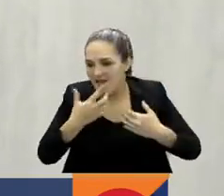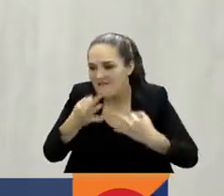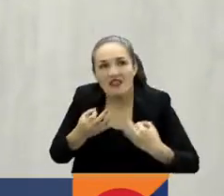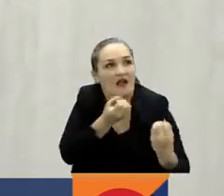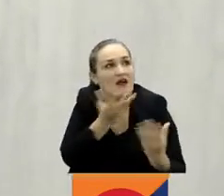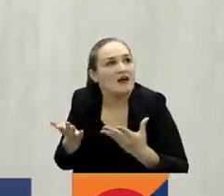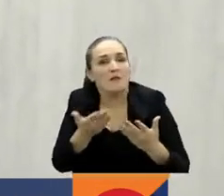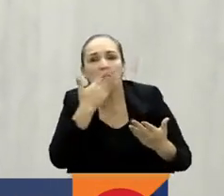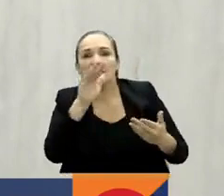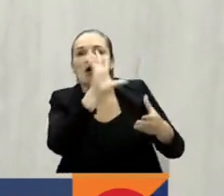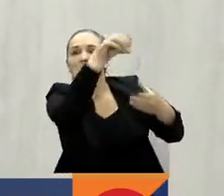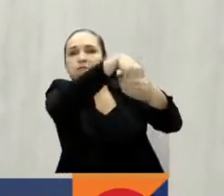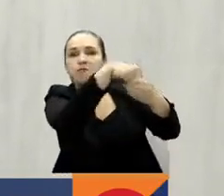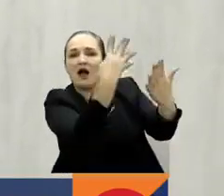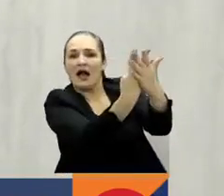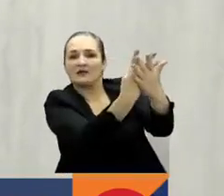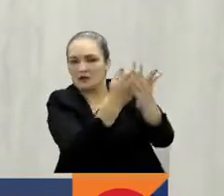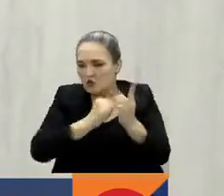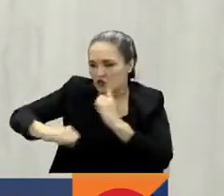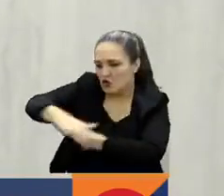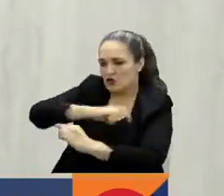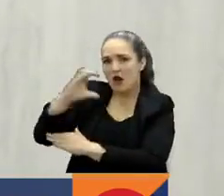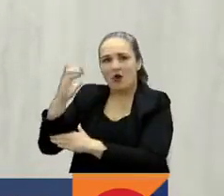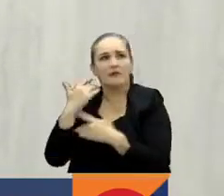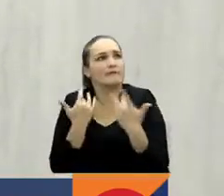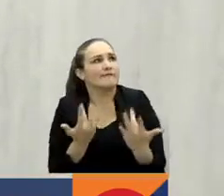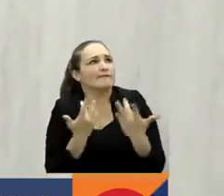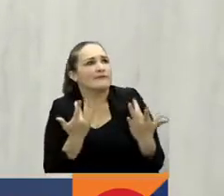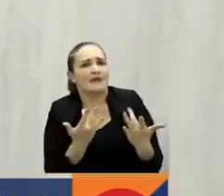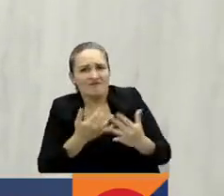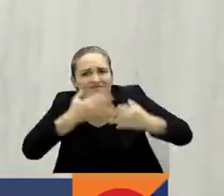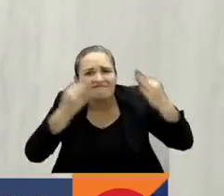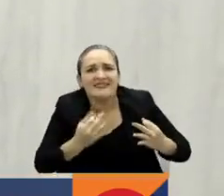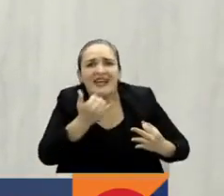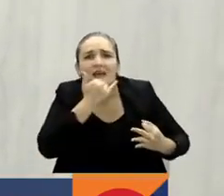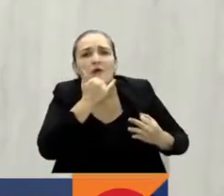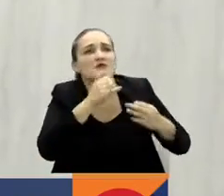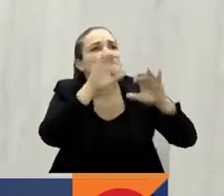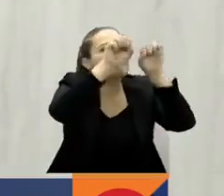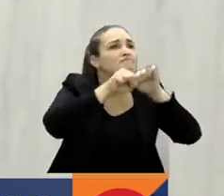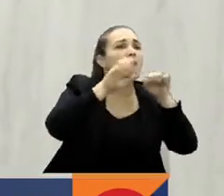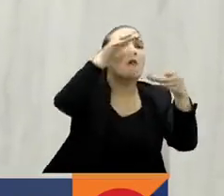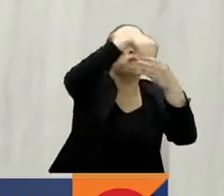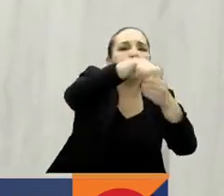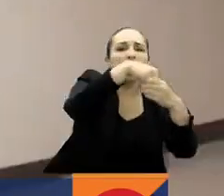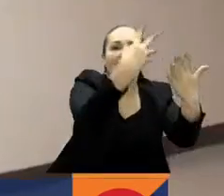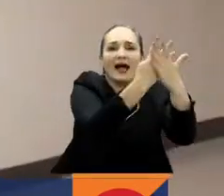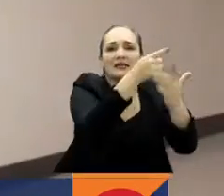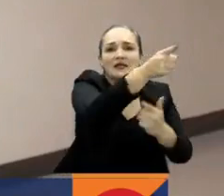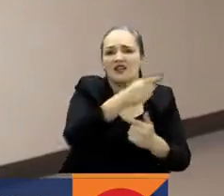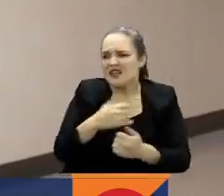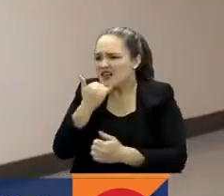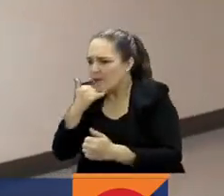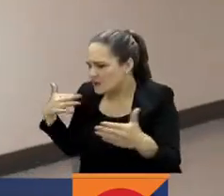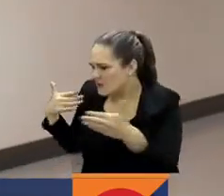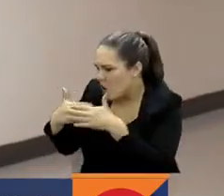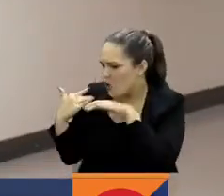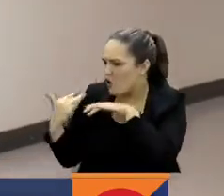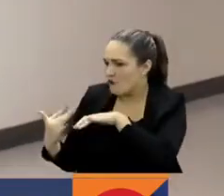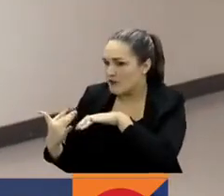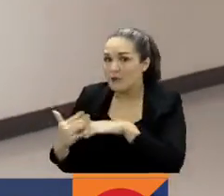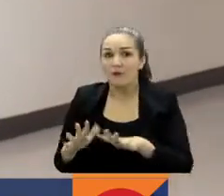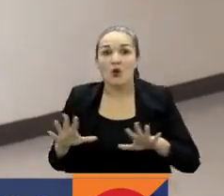víctimas, pero también la sociedad colombiana para conocer los trágicos hechos ocurridos en el marco del conflicto. Para el Partido